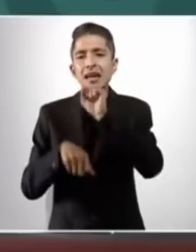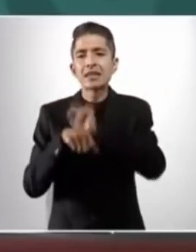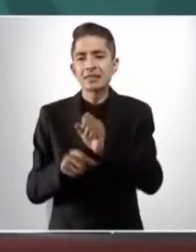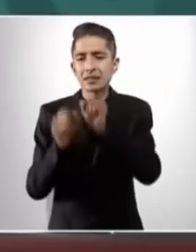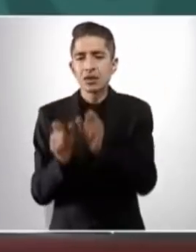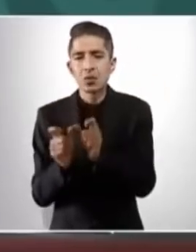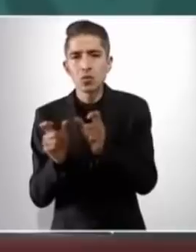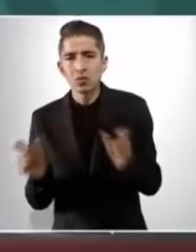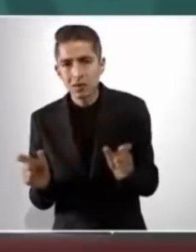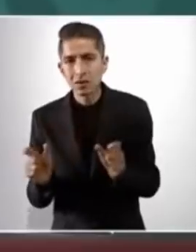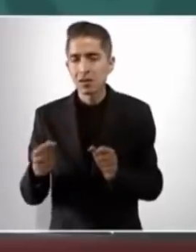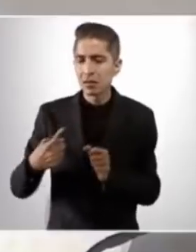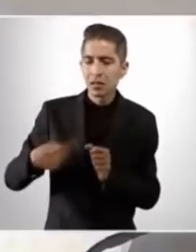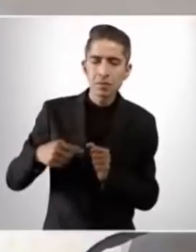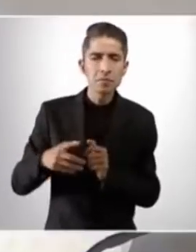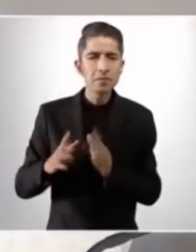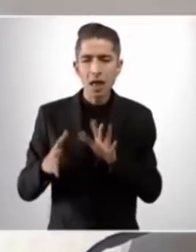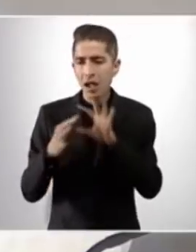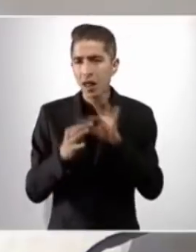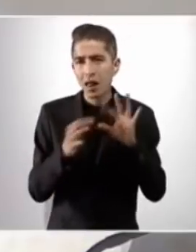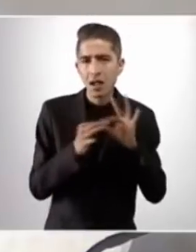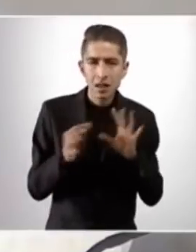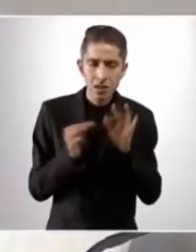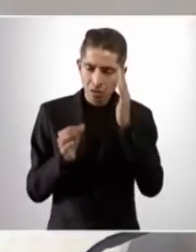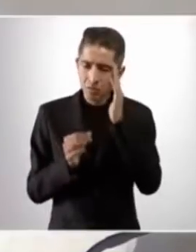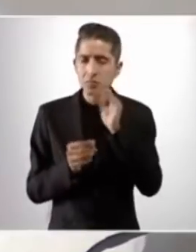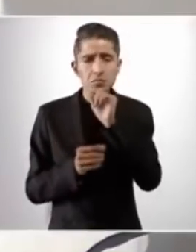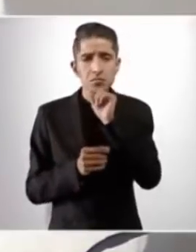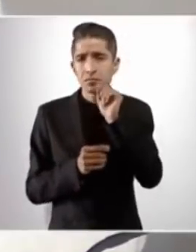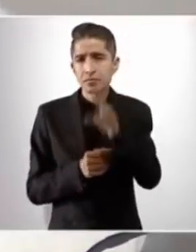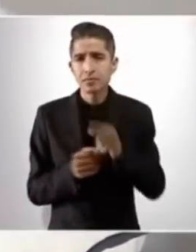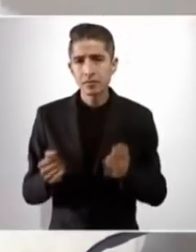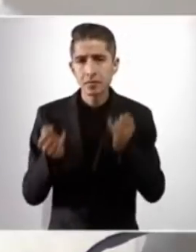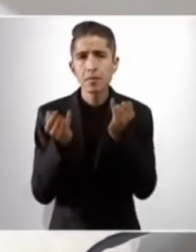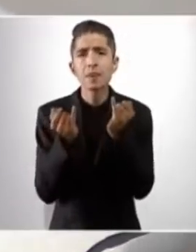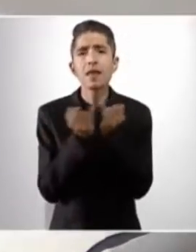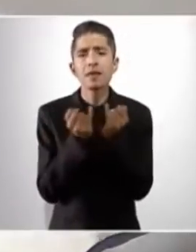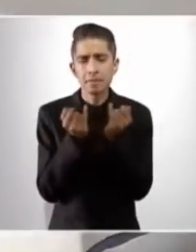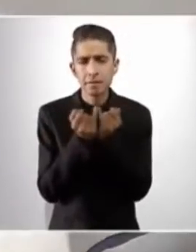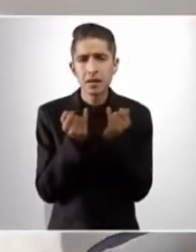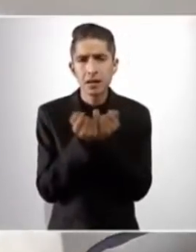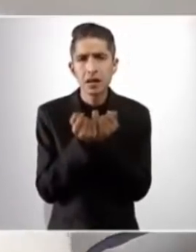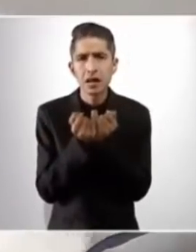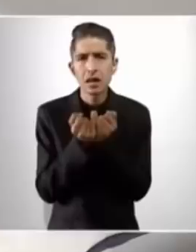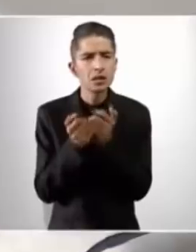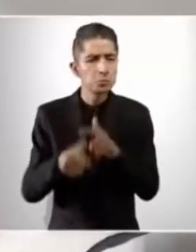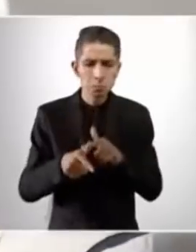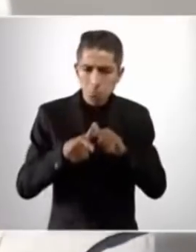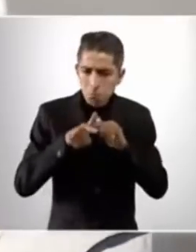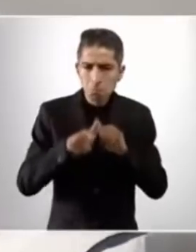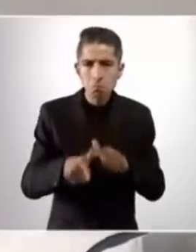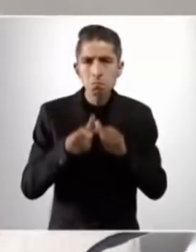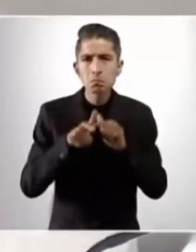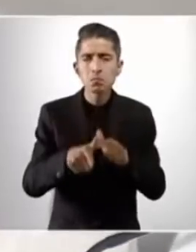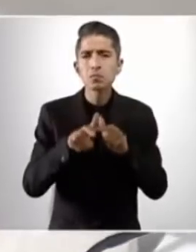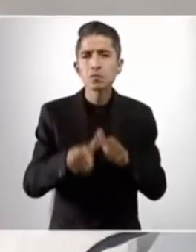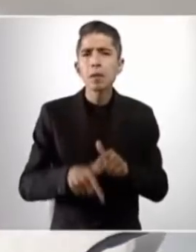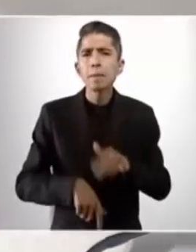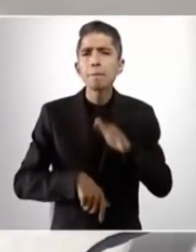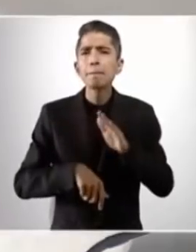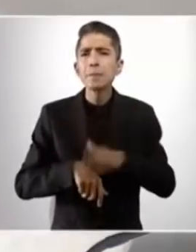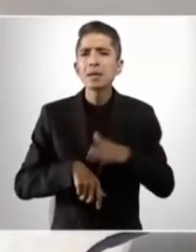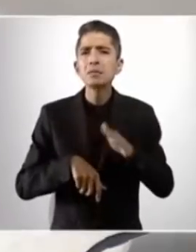Pública. Vamos también a que se siga ampliando